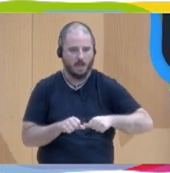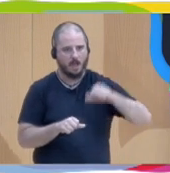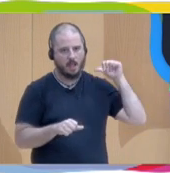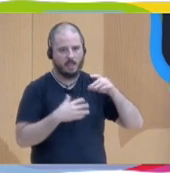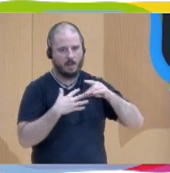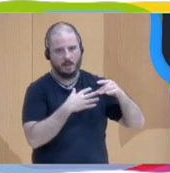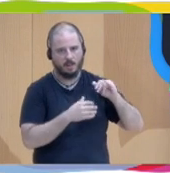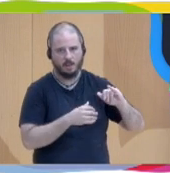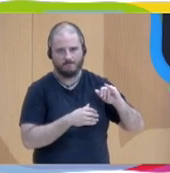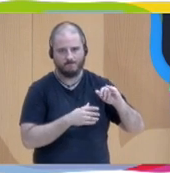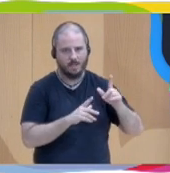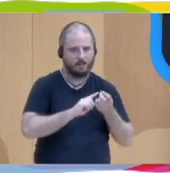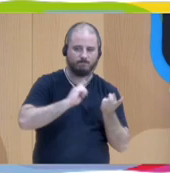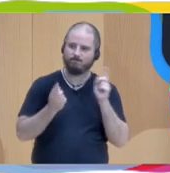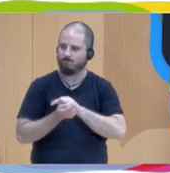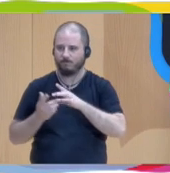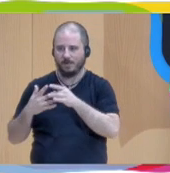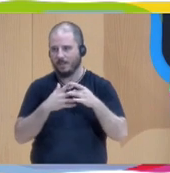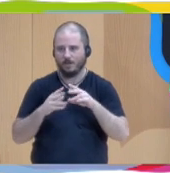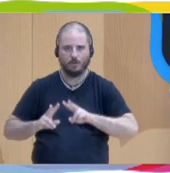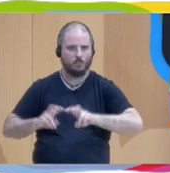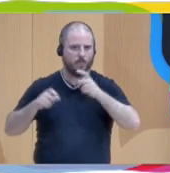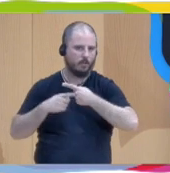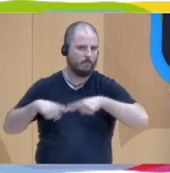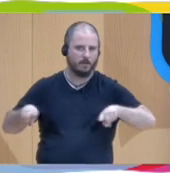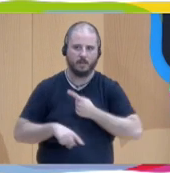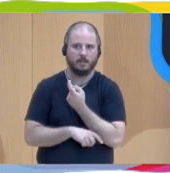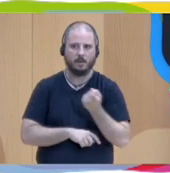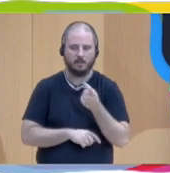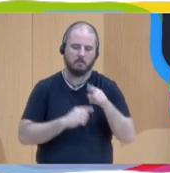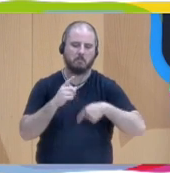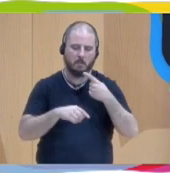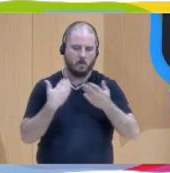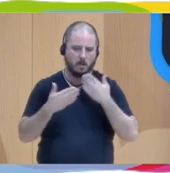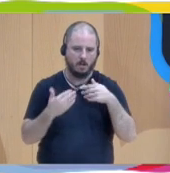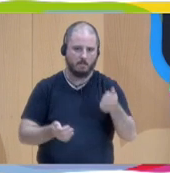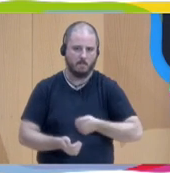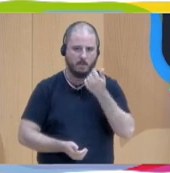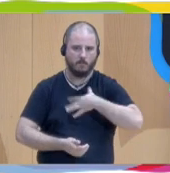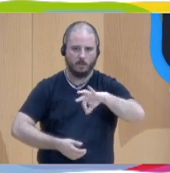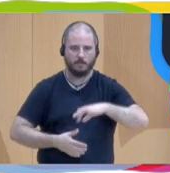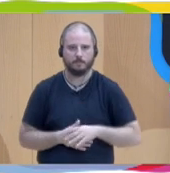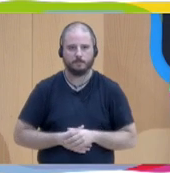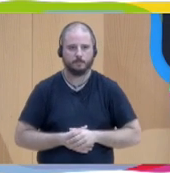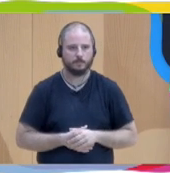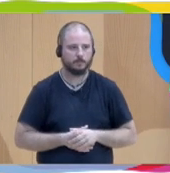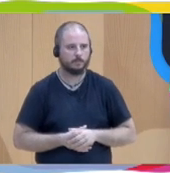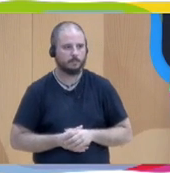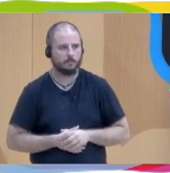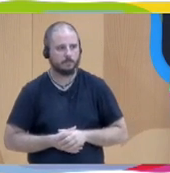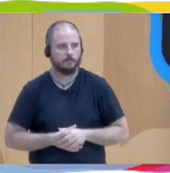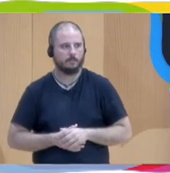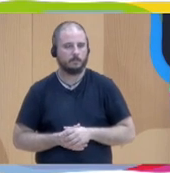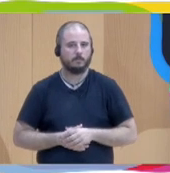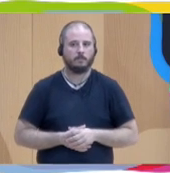we can talk a little bit more later. Thank you. Muchísimas gracias. ¿Qué es lo que pasa realmente y cómo podemos conocerlo?